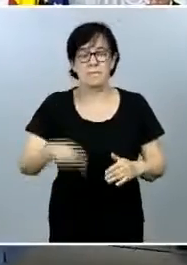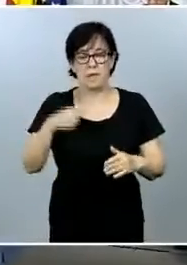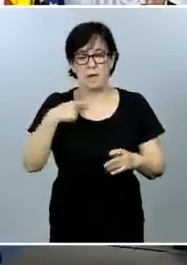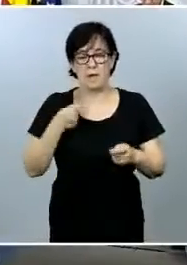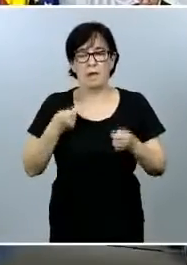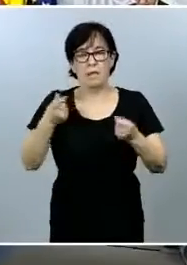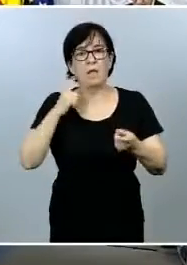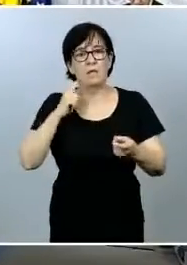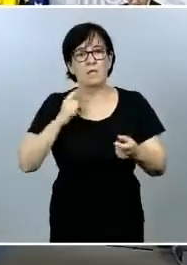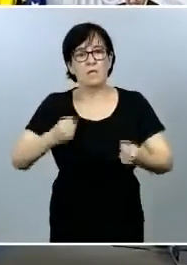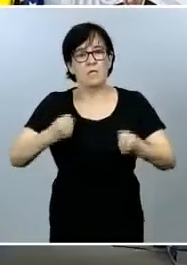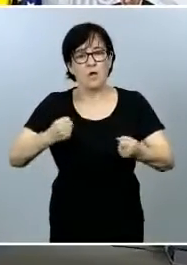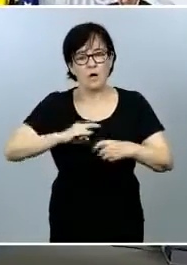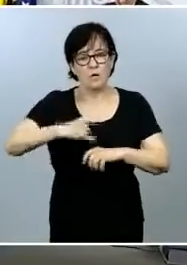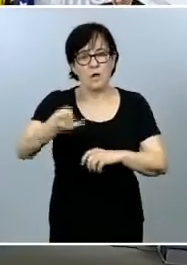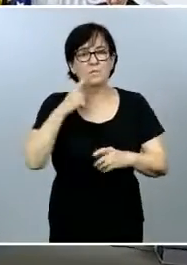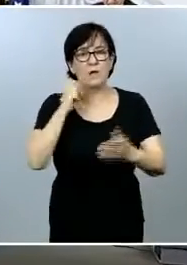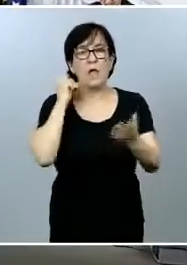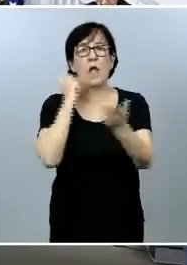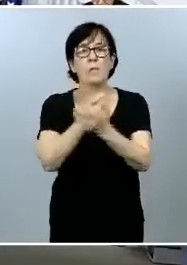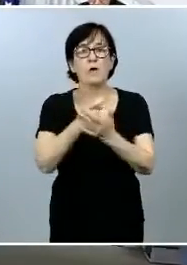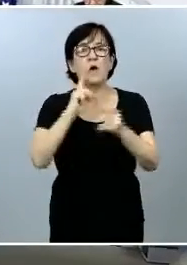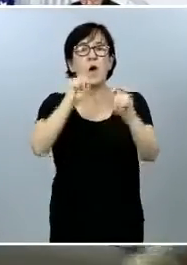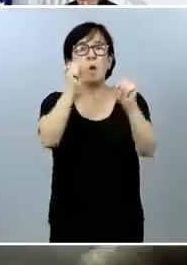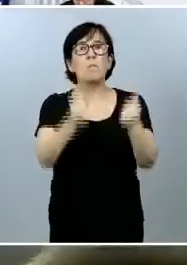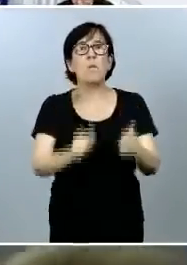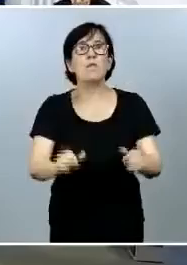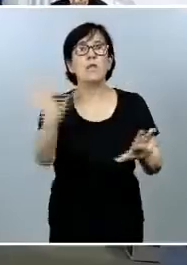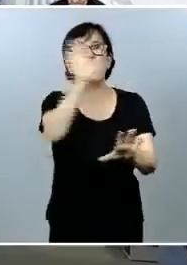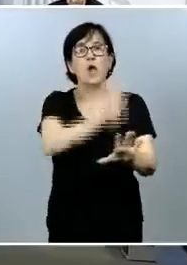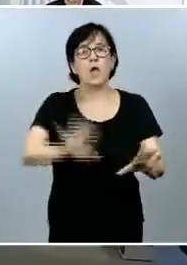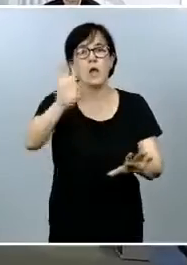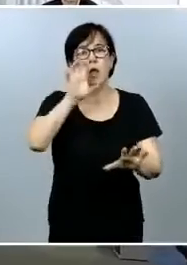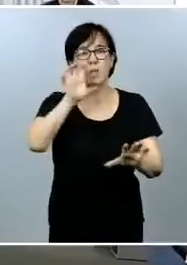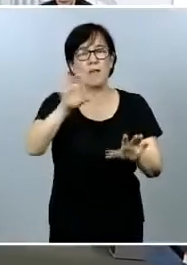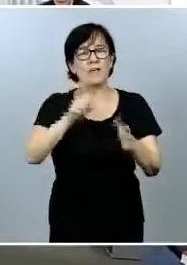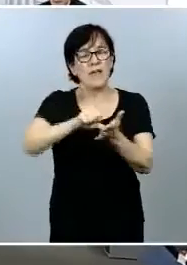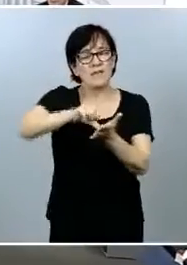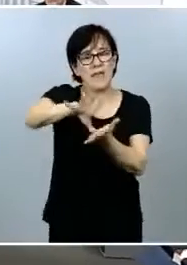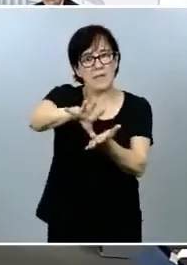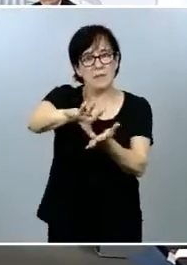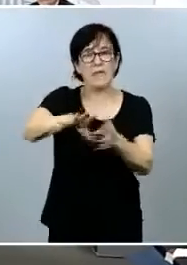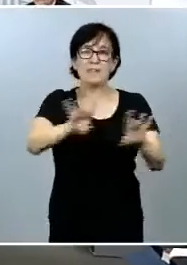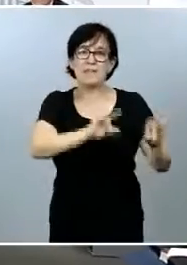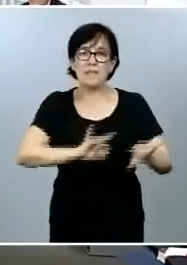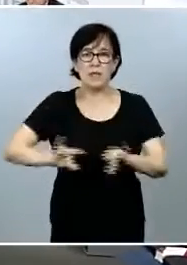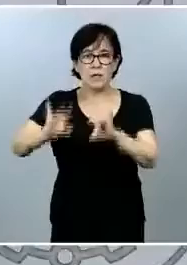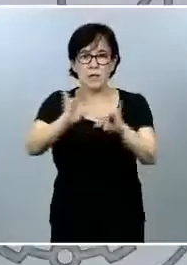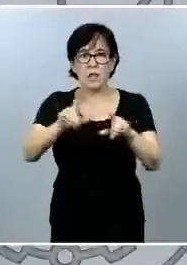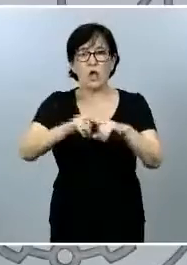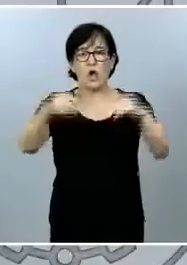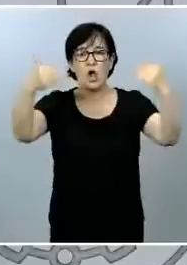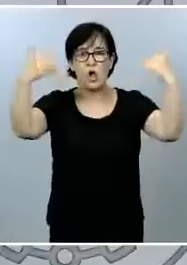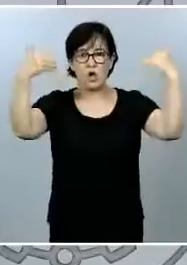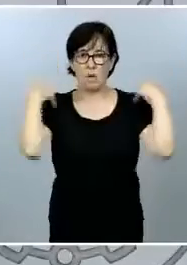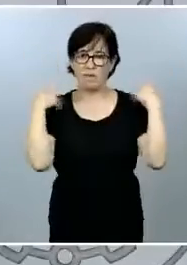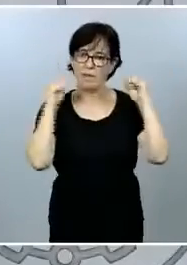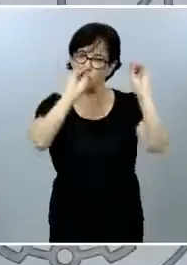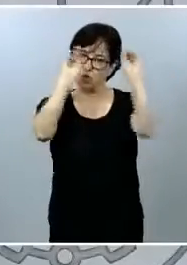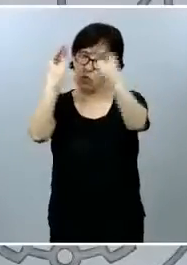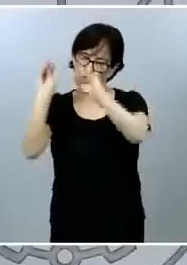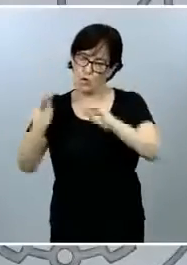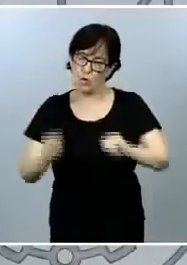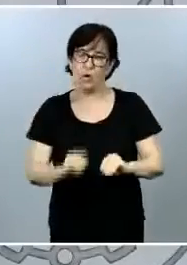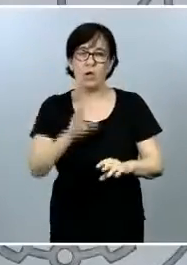Por eso, el Consejo de Ministros ha aprobado en el día de hoy solicitar al Congreso una nueva prórroga de este estado de alarma